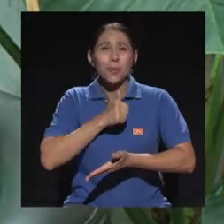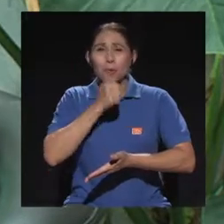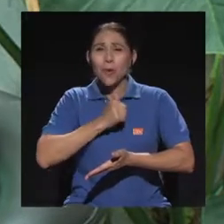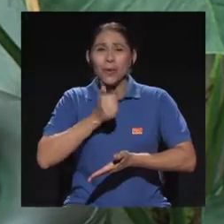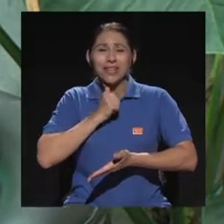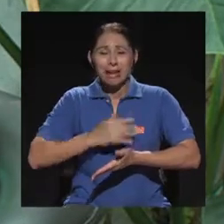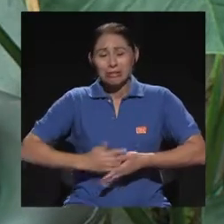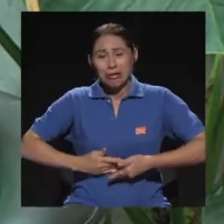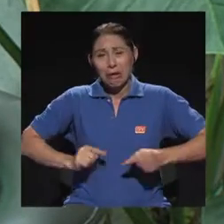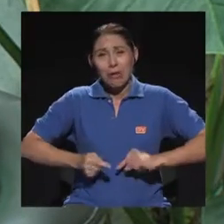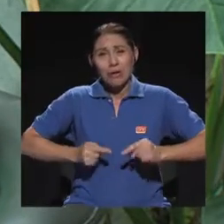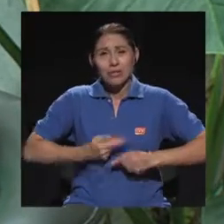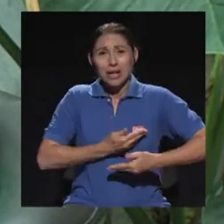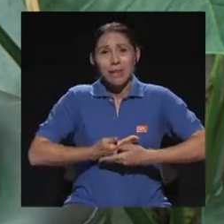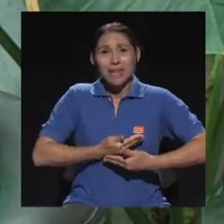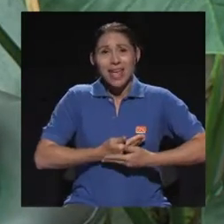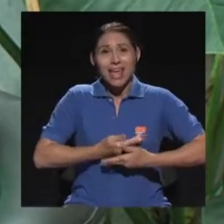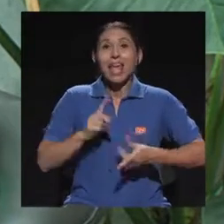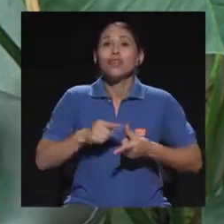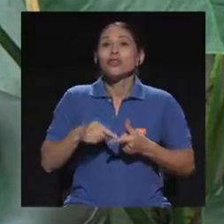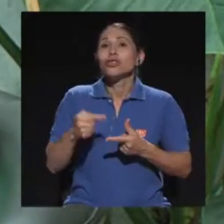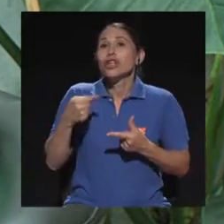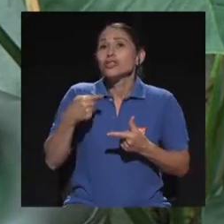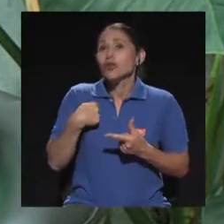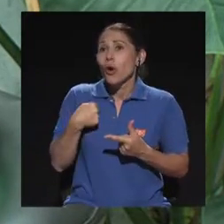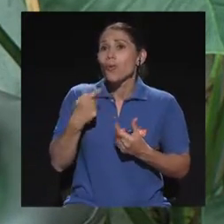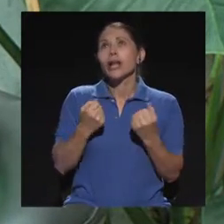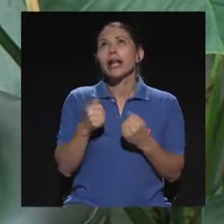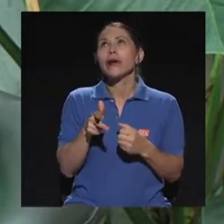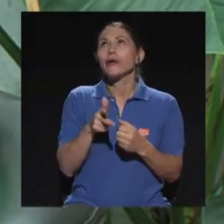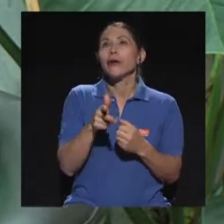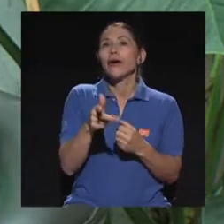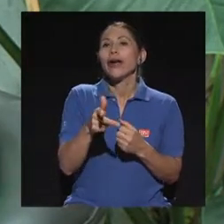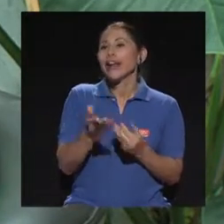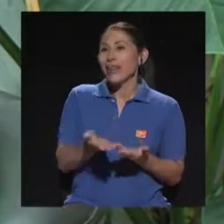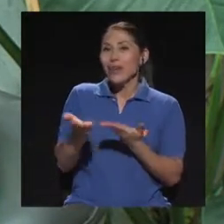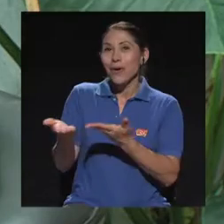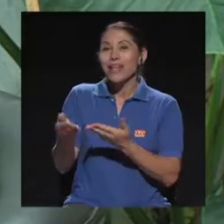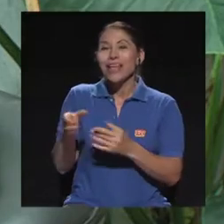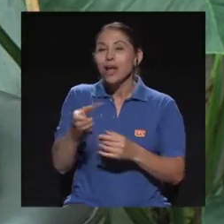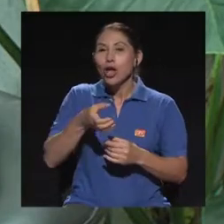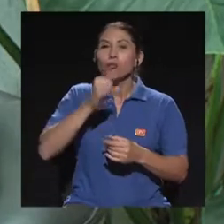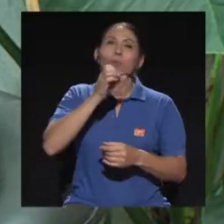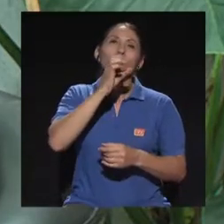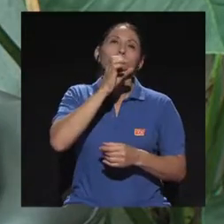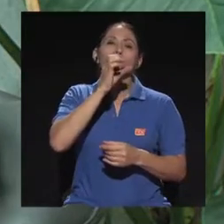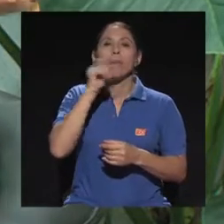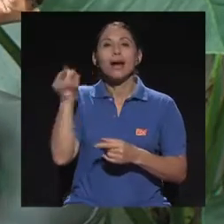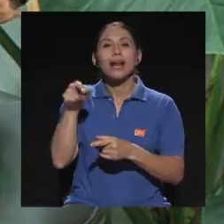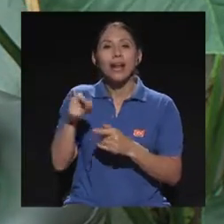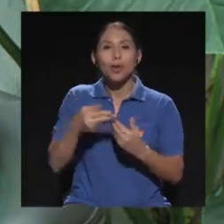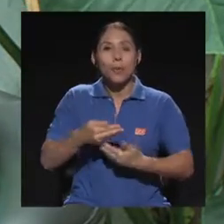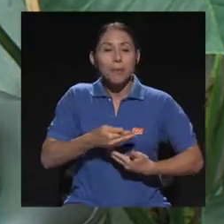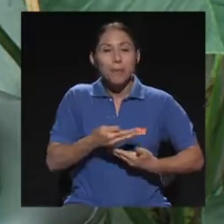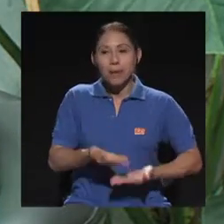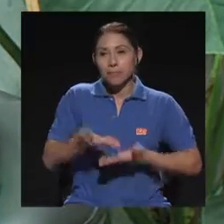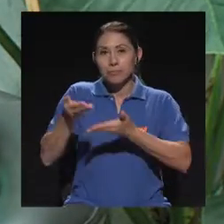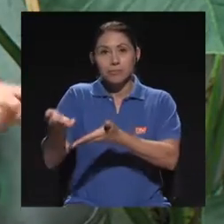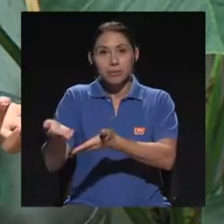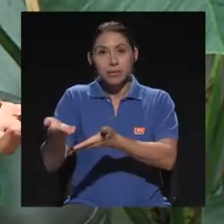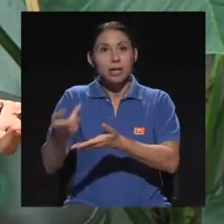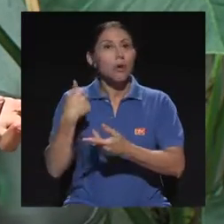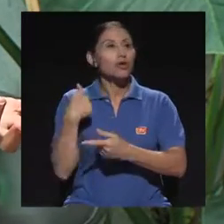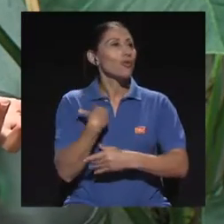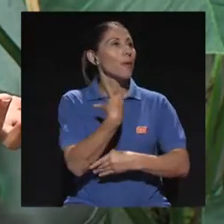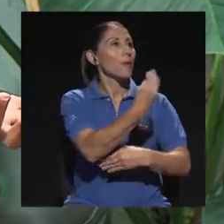Entonces, conforme me llevan al carro, voy en el carro, le voy dando ese chupón al bebé, se lo dejo a mi mamá y en lo que yo llego a mi trabajo, mi mamá me